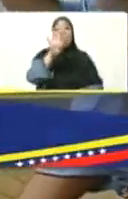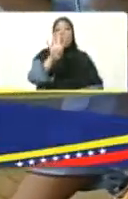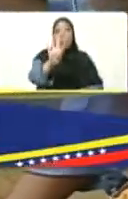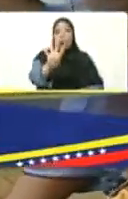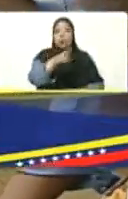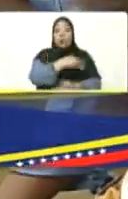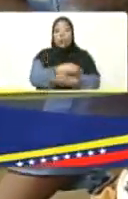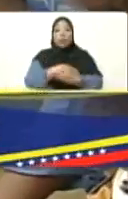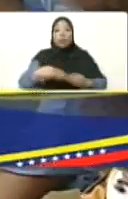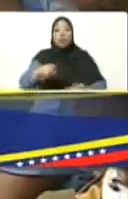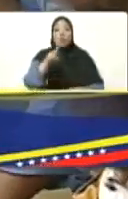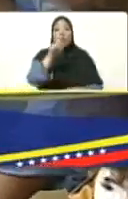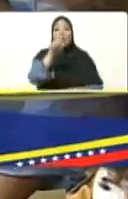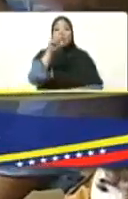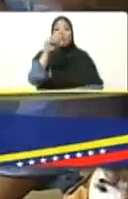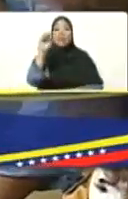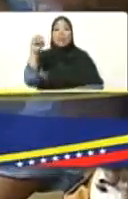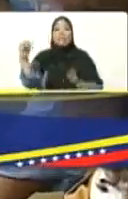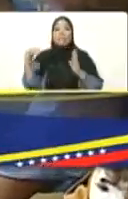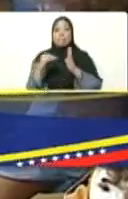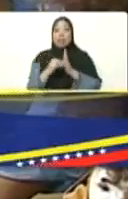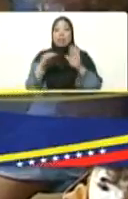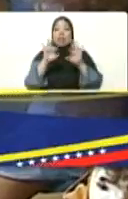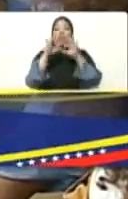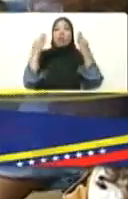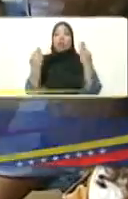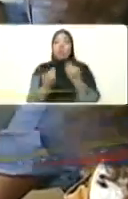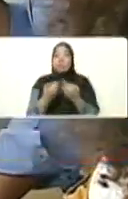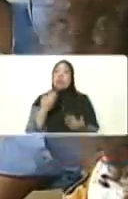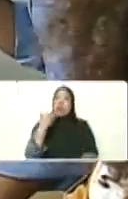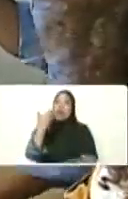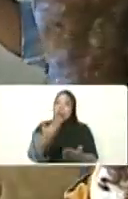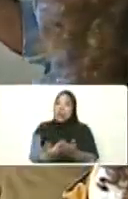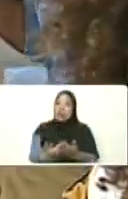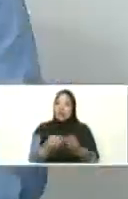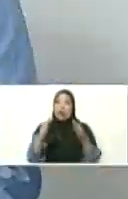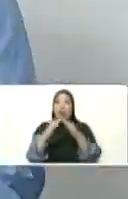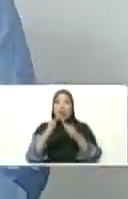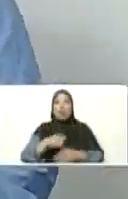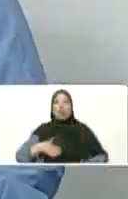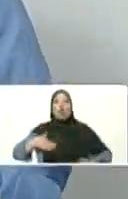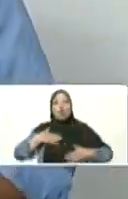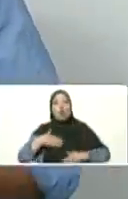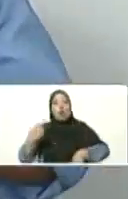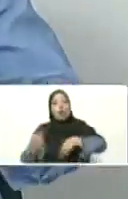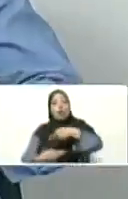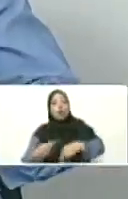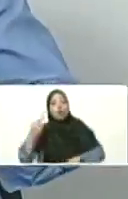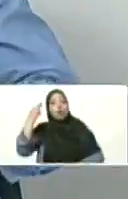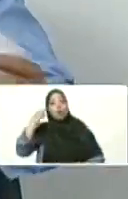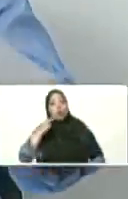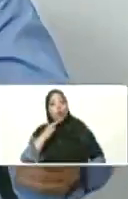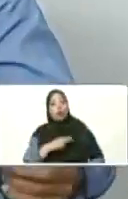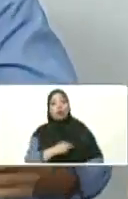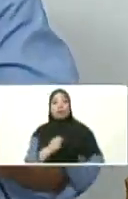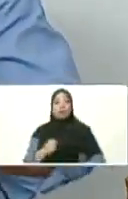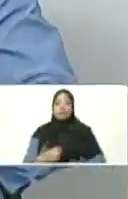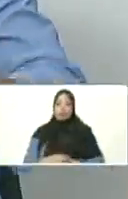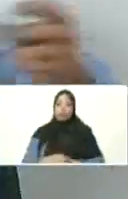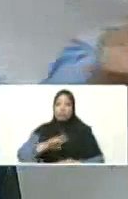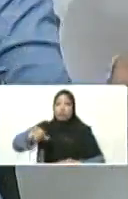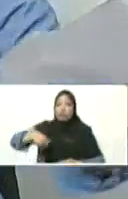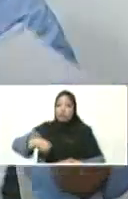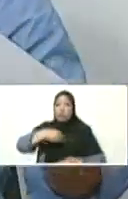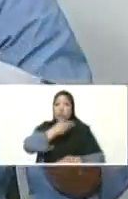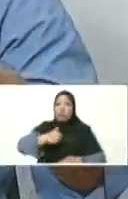100 mil familias que gracias a la revolución bolivariana tienen un hogar digno. Pero yo quisiera que fueses tú la que le contaras, no solo al presidente,